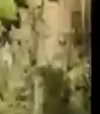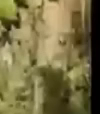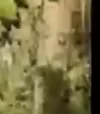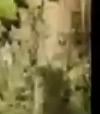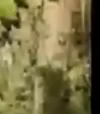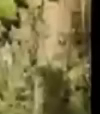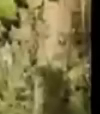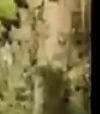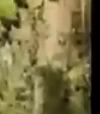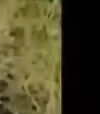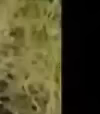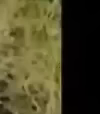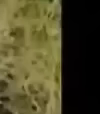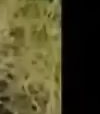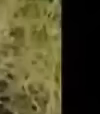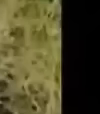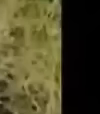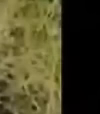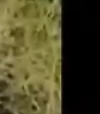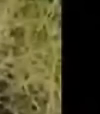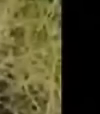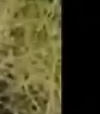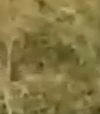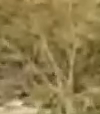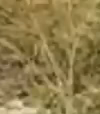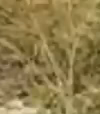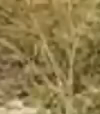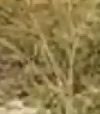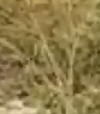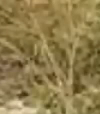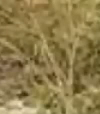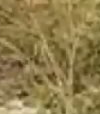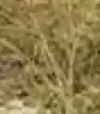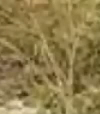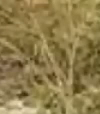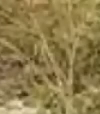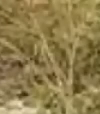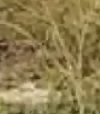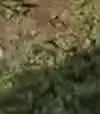se quejan ellos. Por eso estoy loco que llegue Donald Trump a la Casa Blanca.